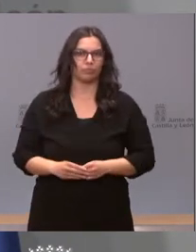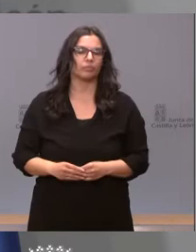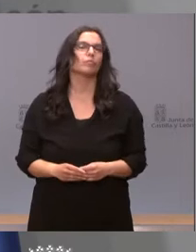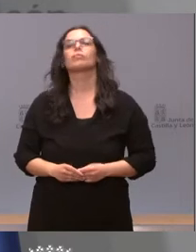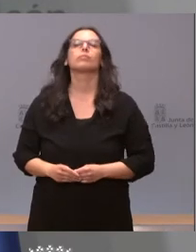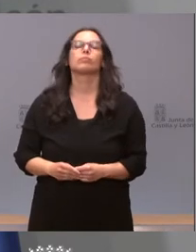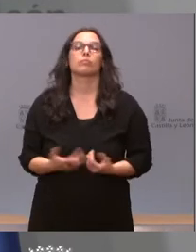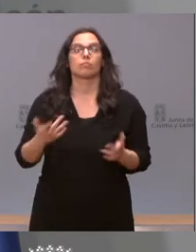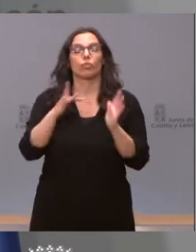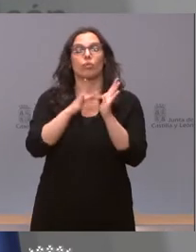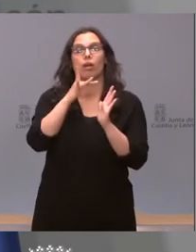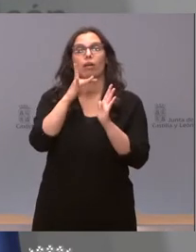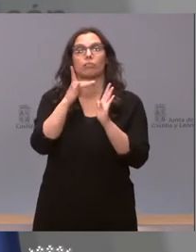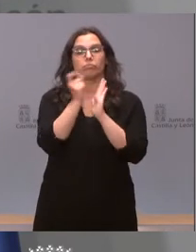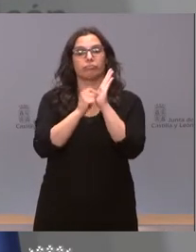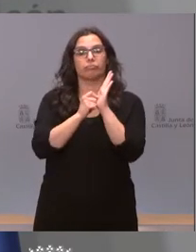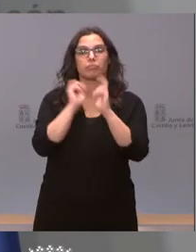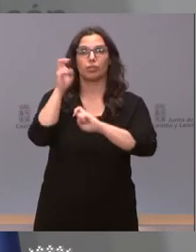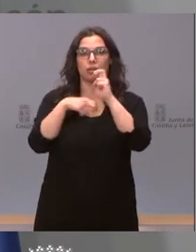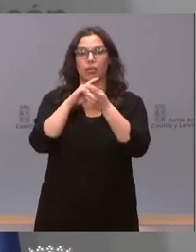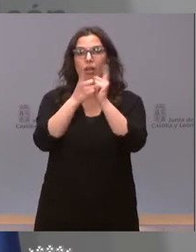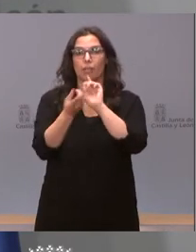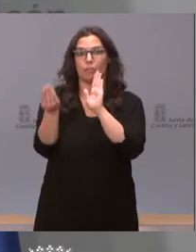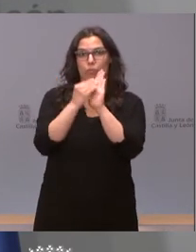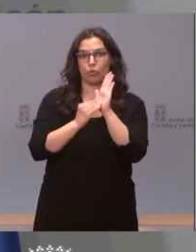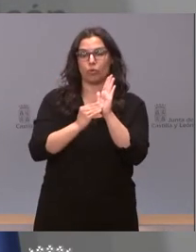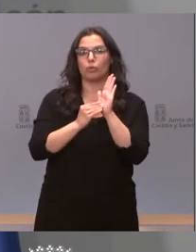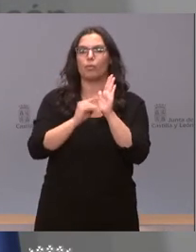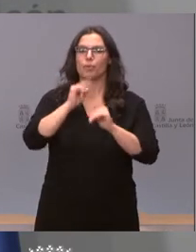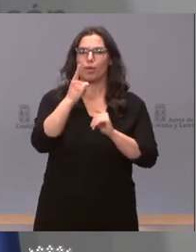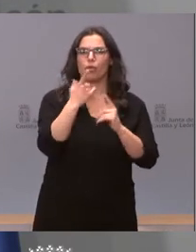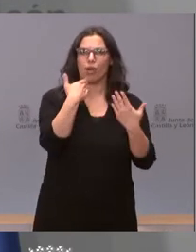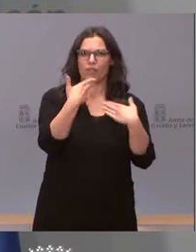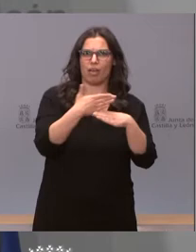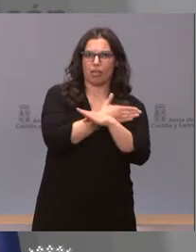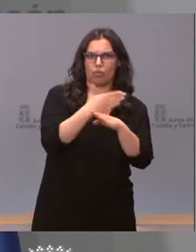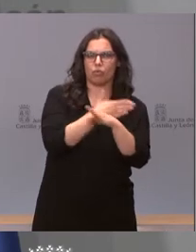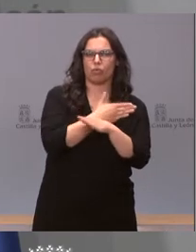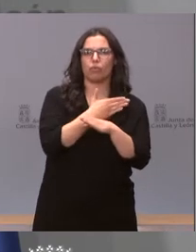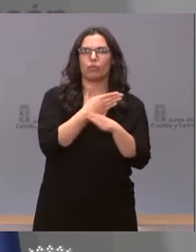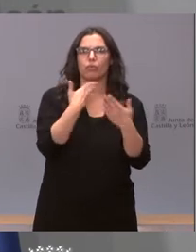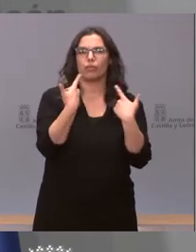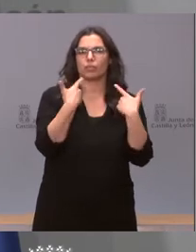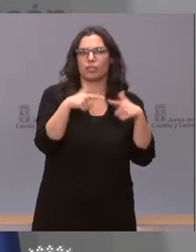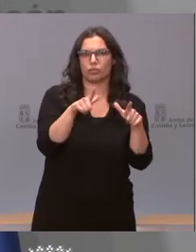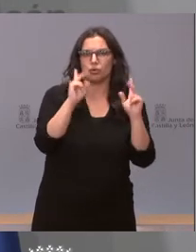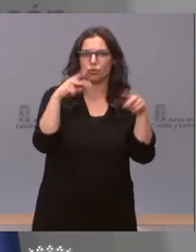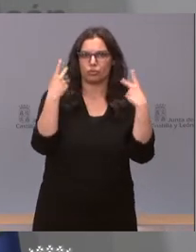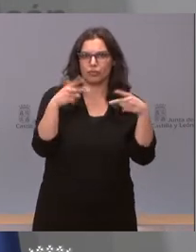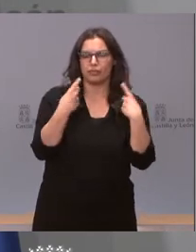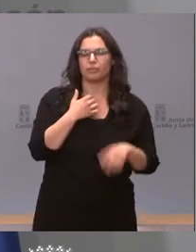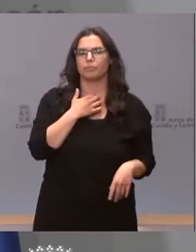este cambio, insisto, después de haberlo comentado con el sector de la hostelería,